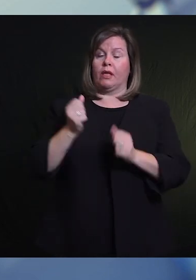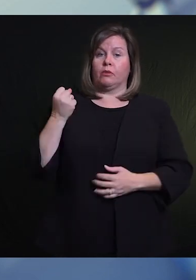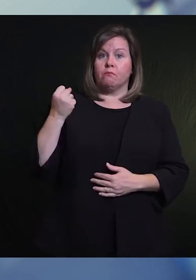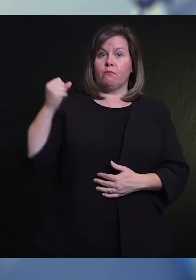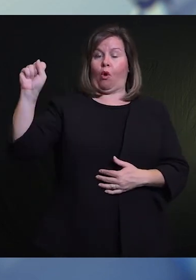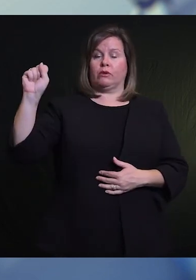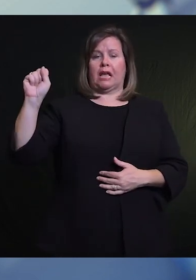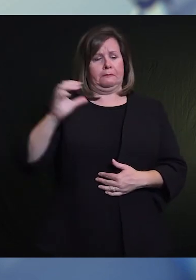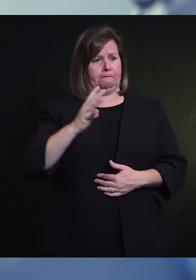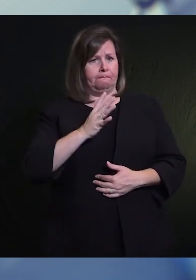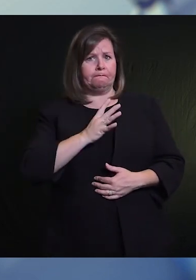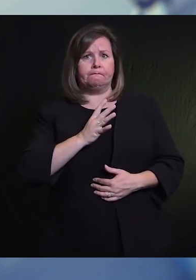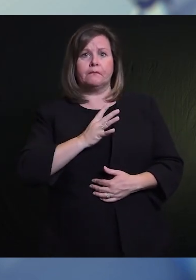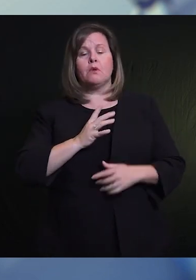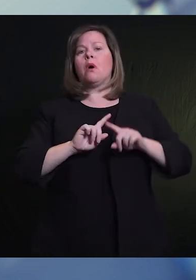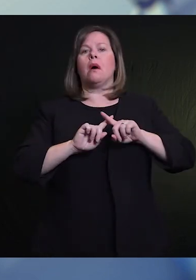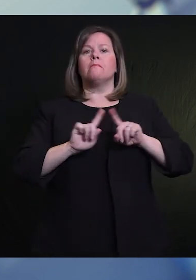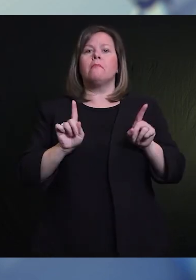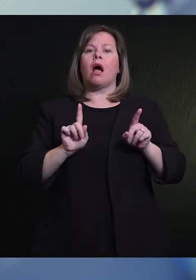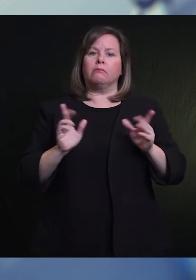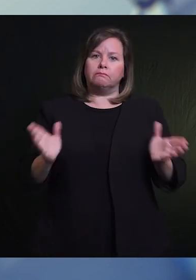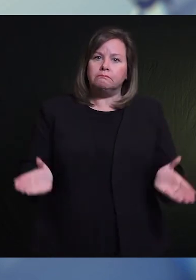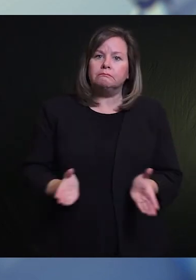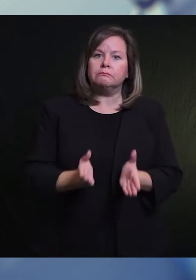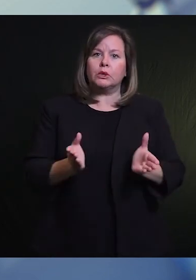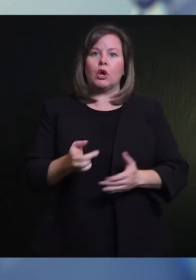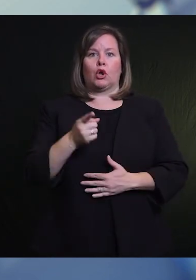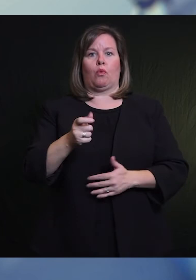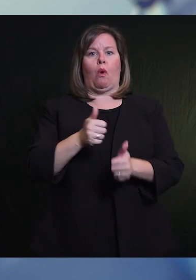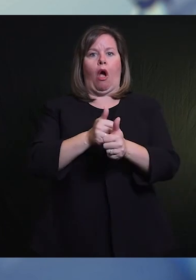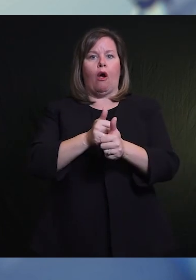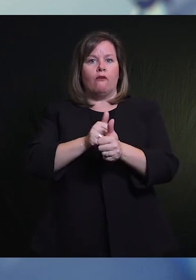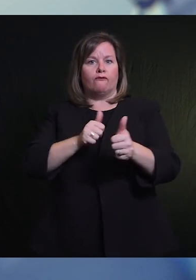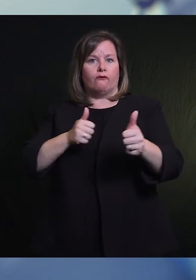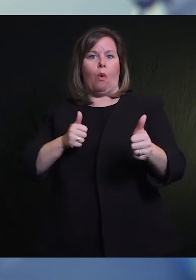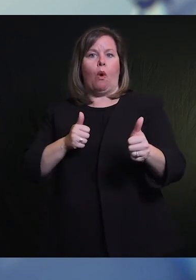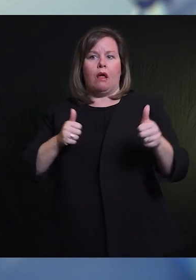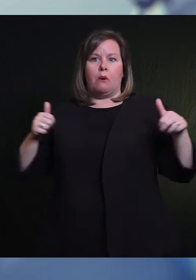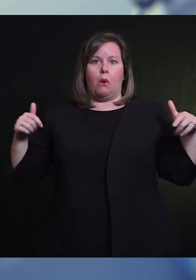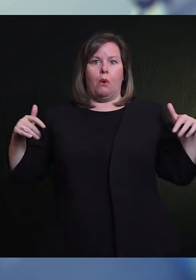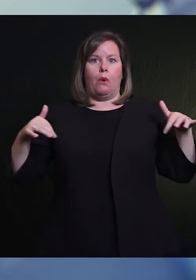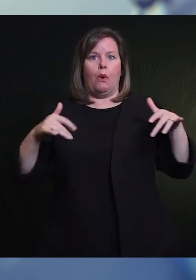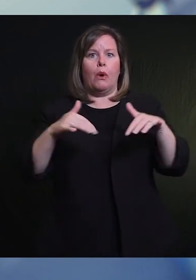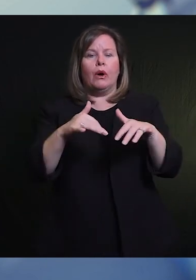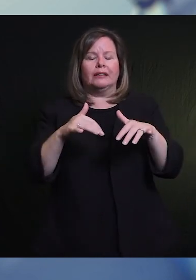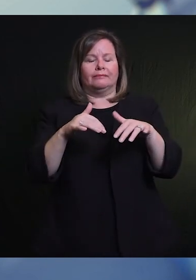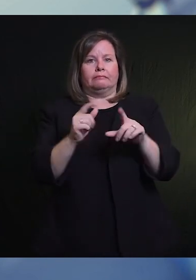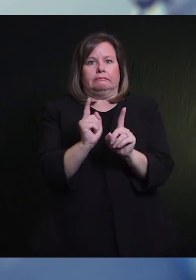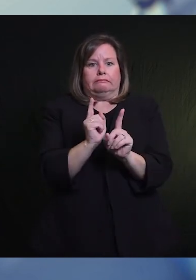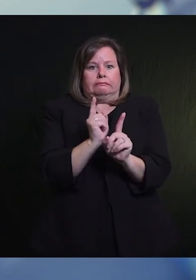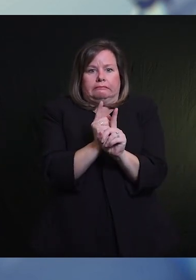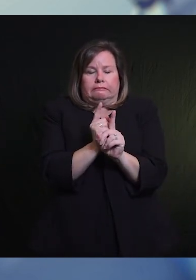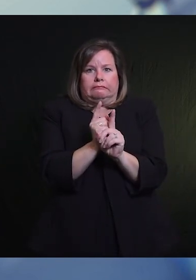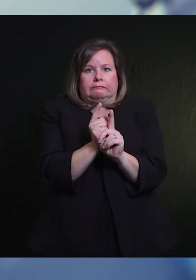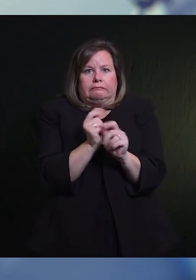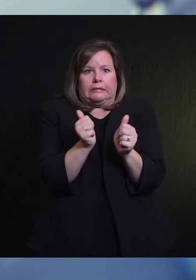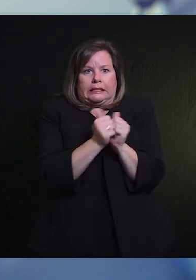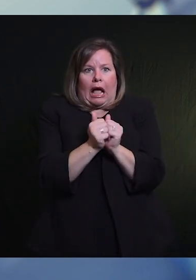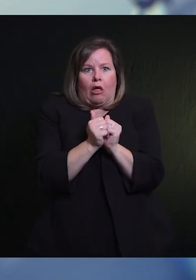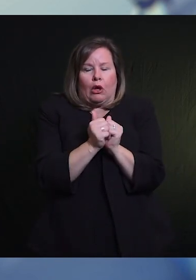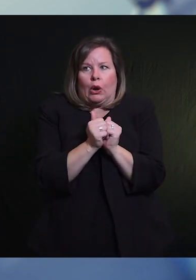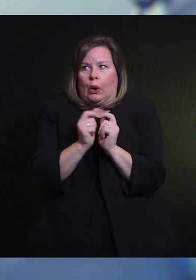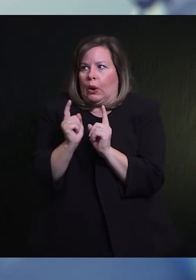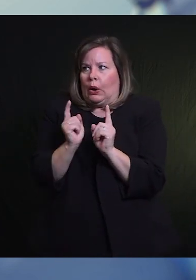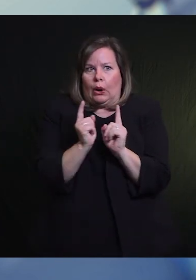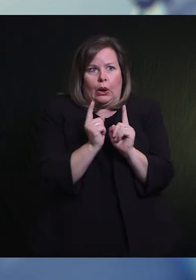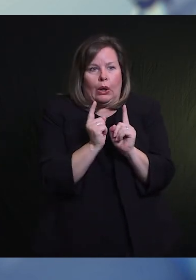lugar. Les animo a usar una máscara o una cubierta facial para que estés reduciendo el riesgo de transmitir el